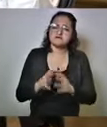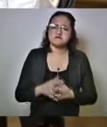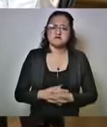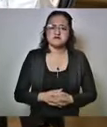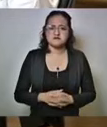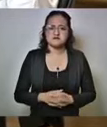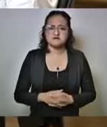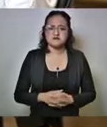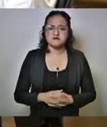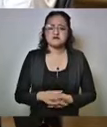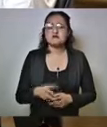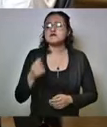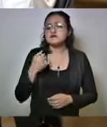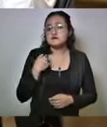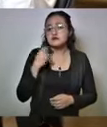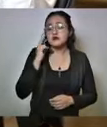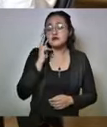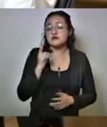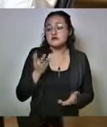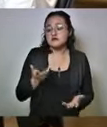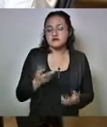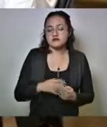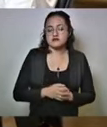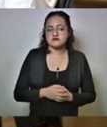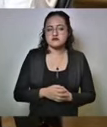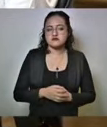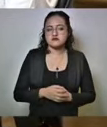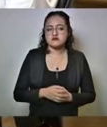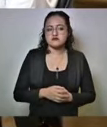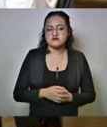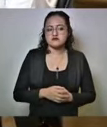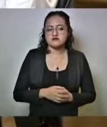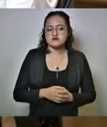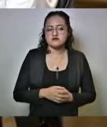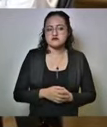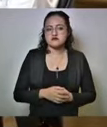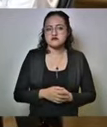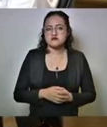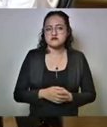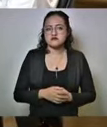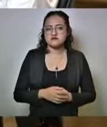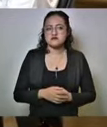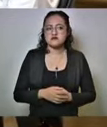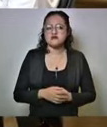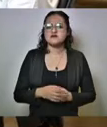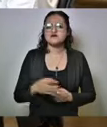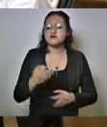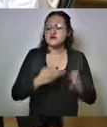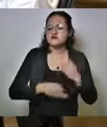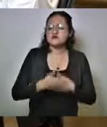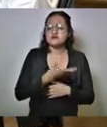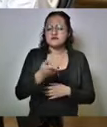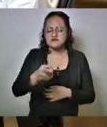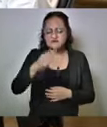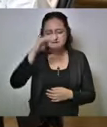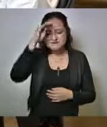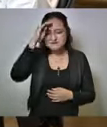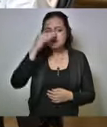Así veo las cosas y por tanto exhorto a la reflexión.